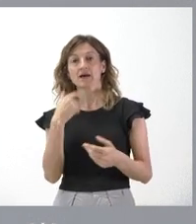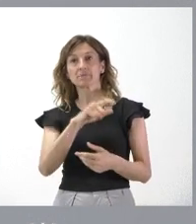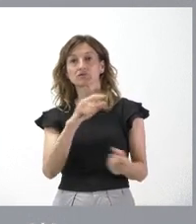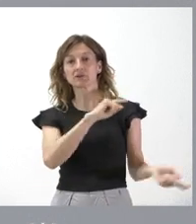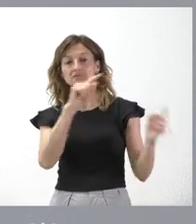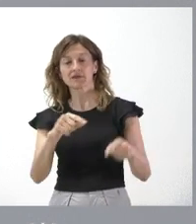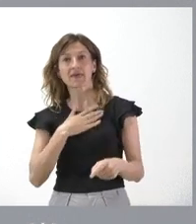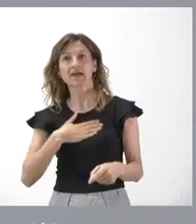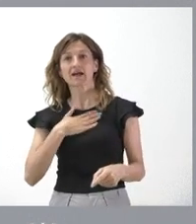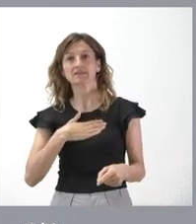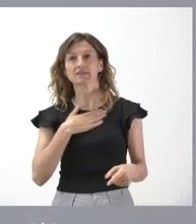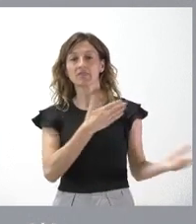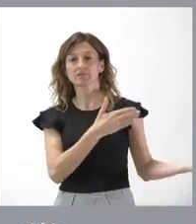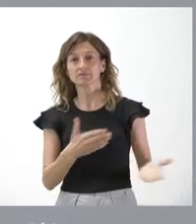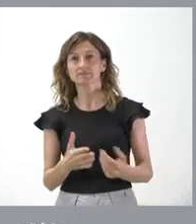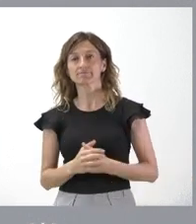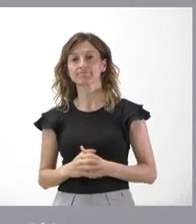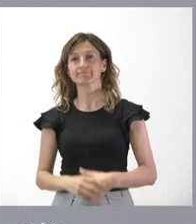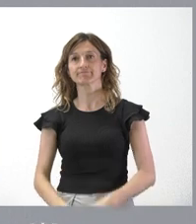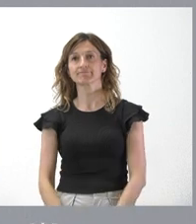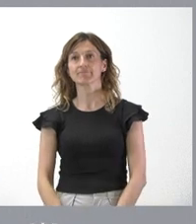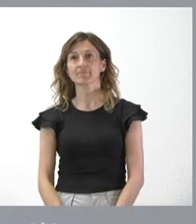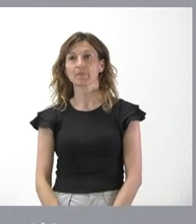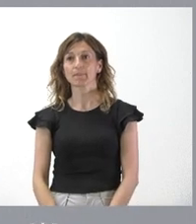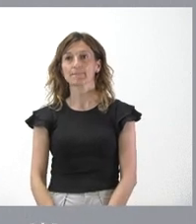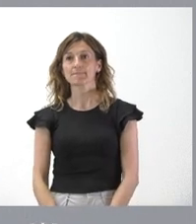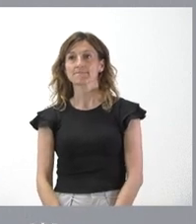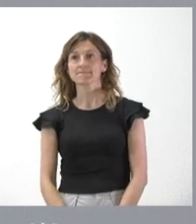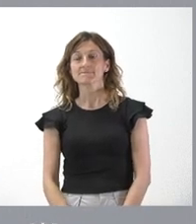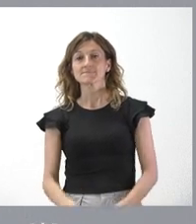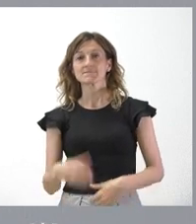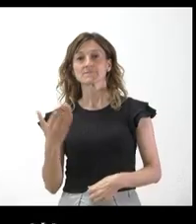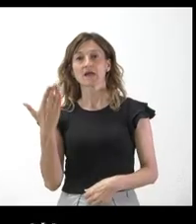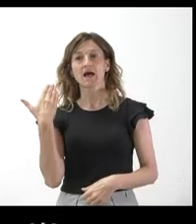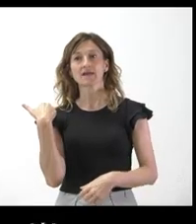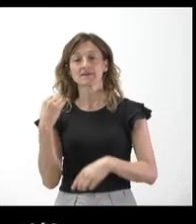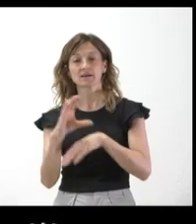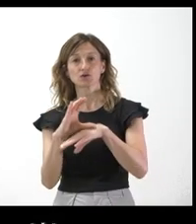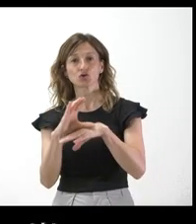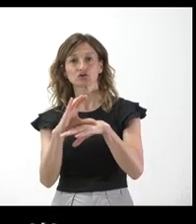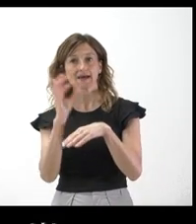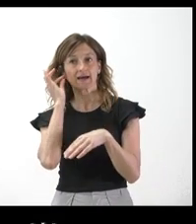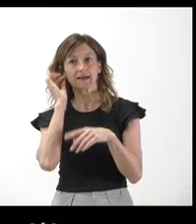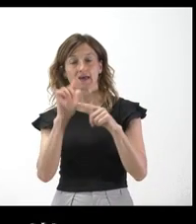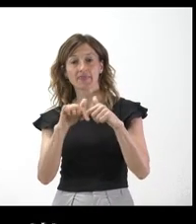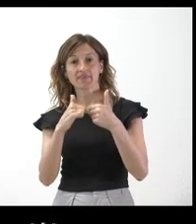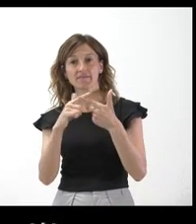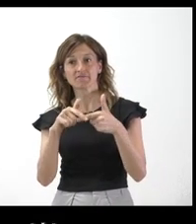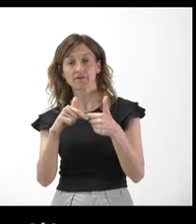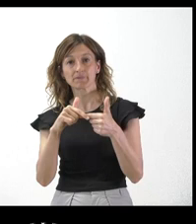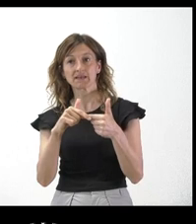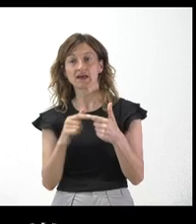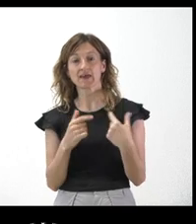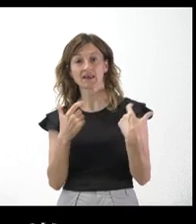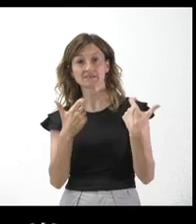estaremos encantadas de que estén con nosotros. La posición que mantuvo ayer la consejera de Familia en la conferencia sectorial